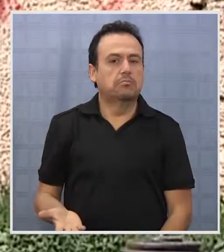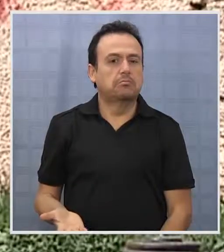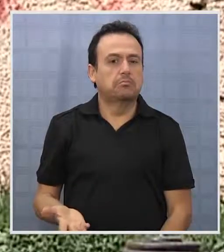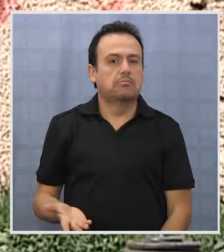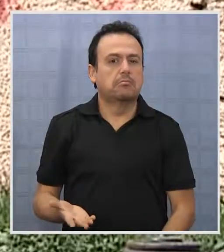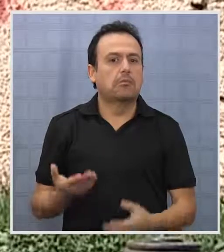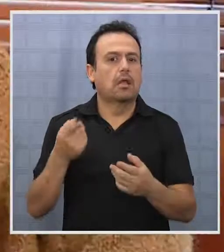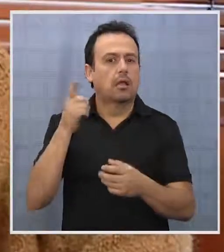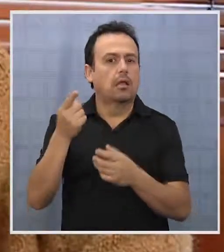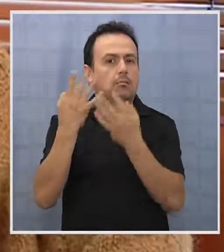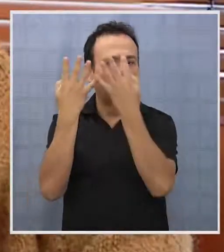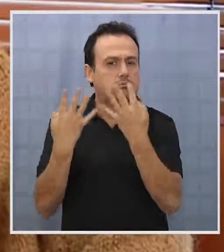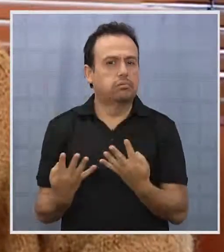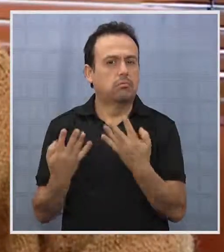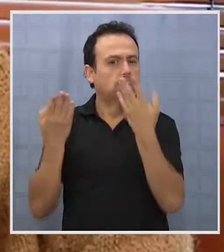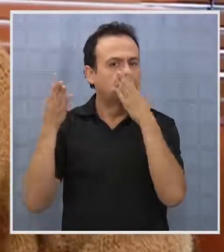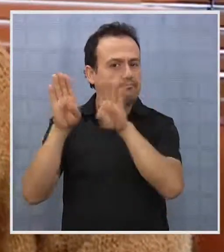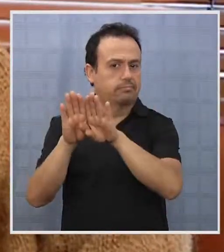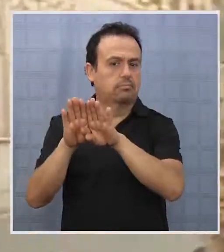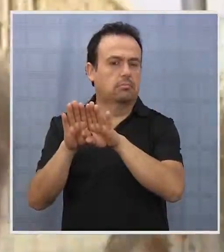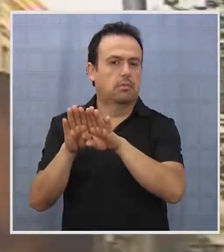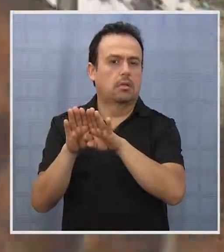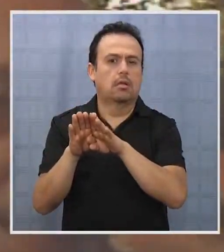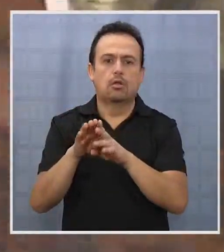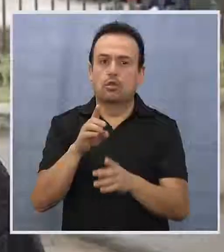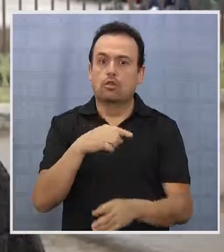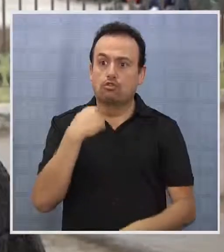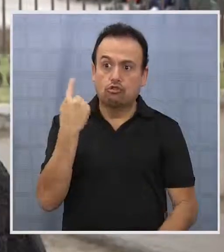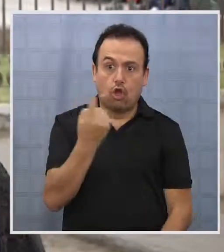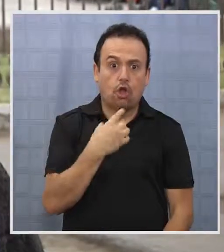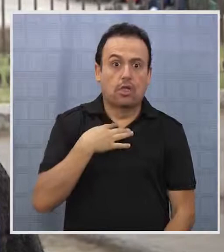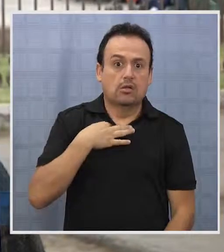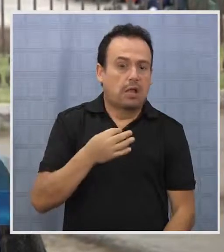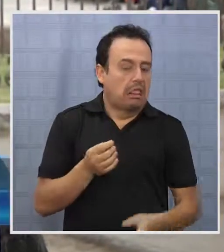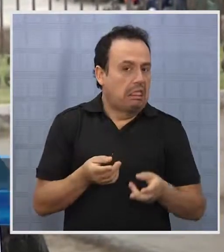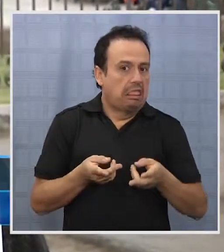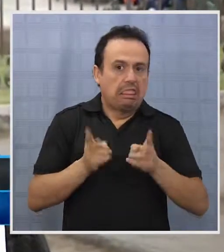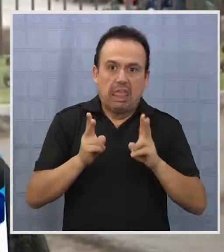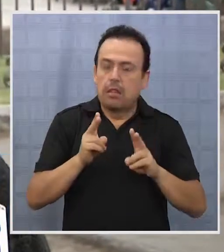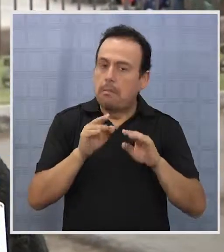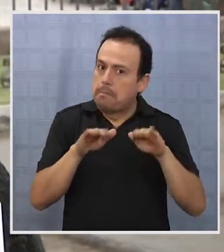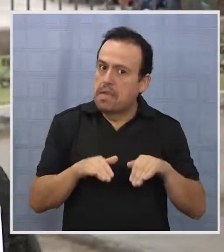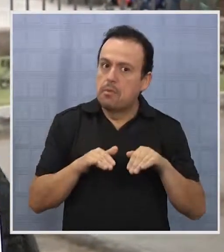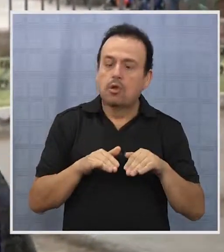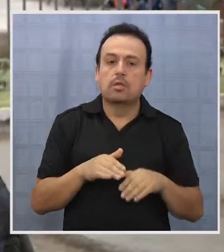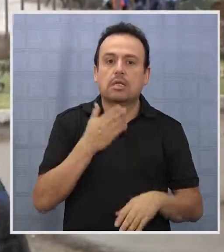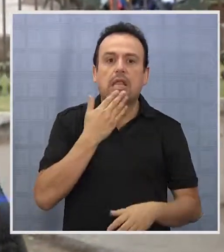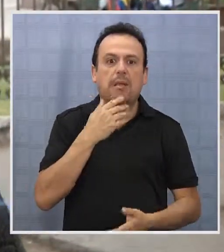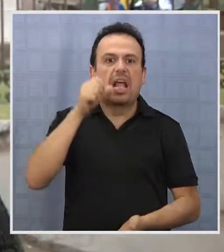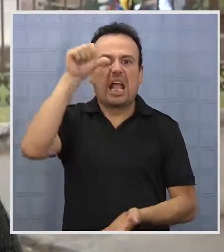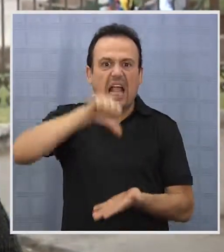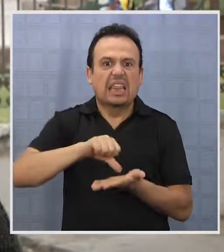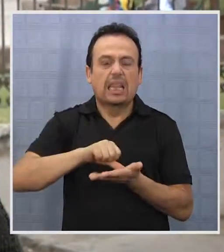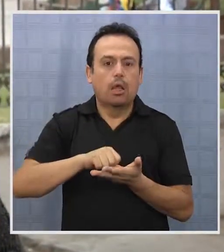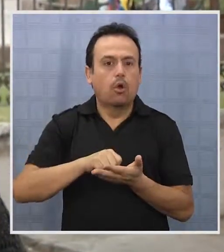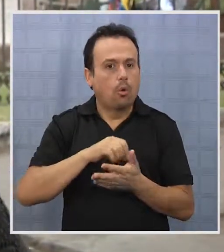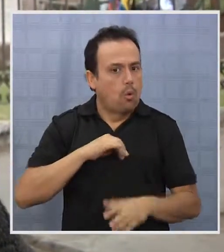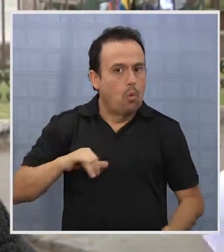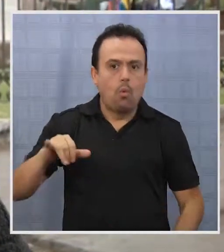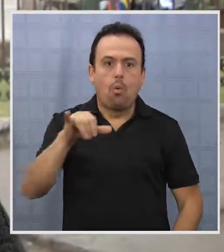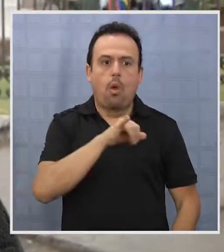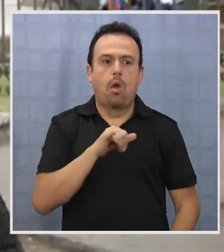Es lógico que todos los ciudadanos tenemos que tener los mismos derechos y los mismos castigos. No